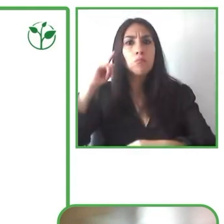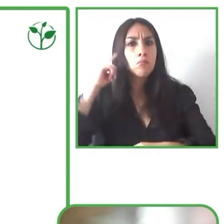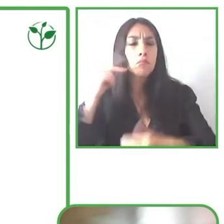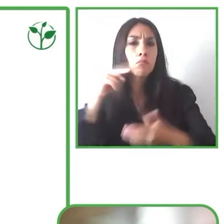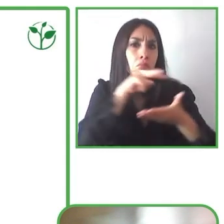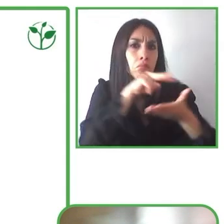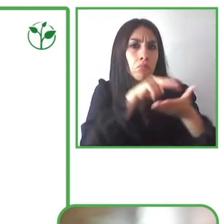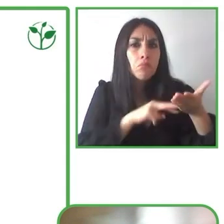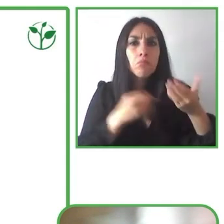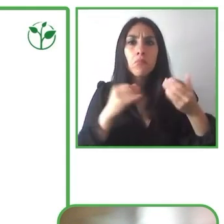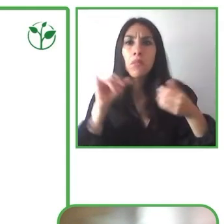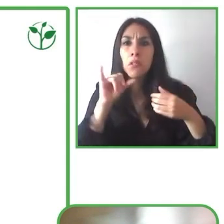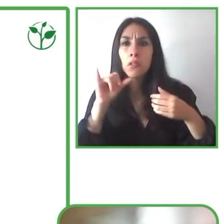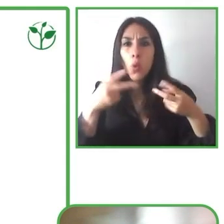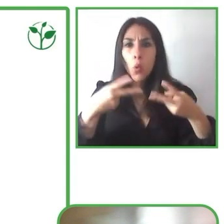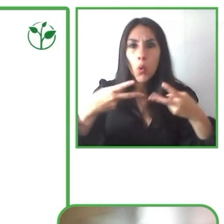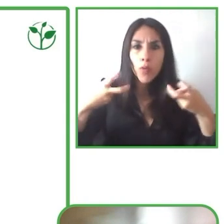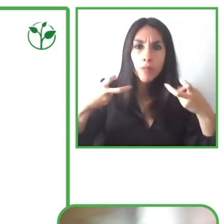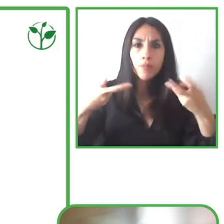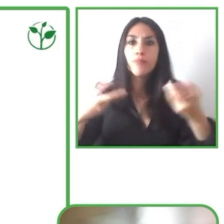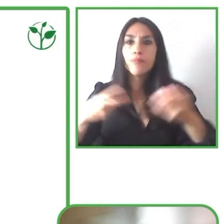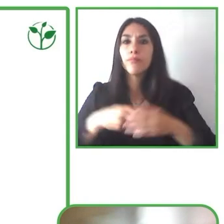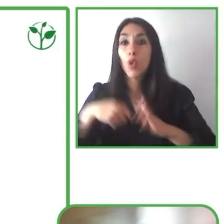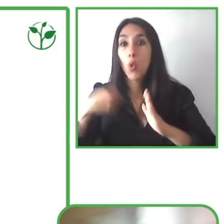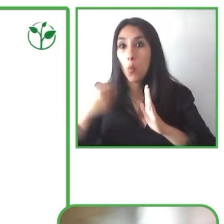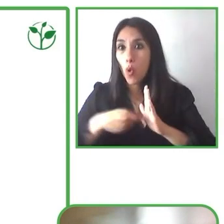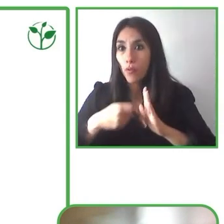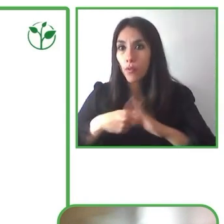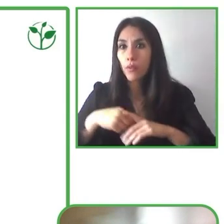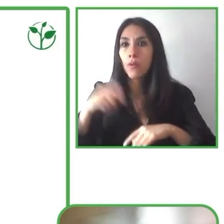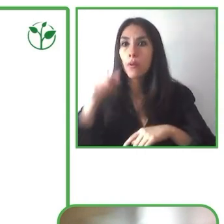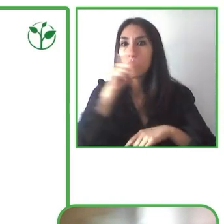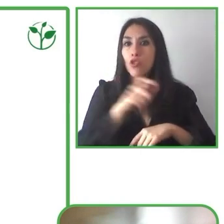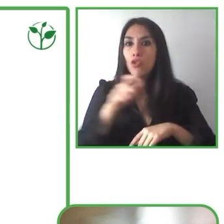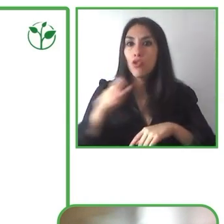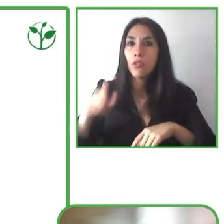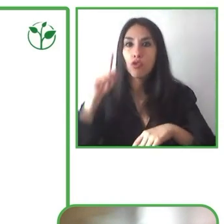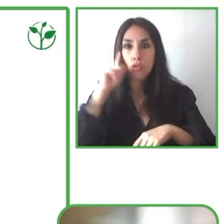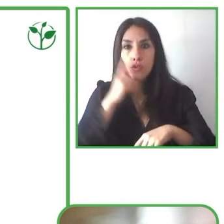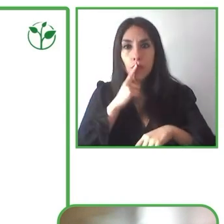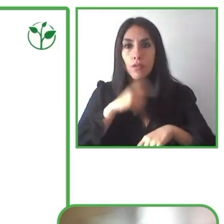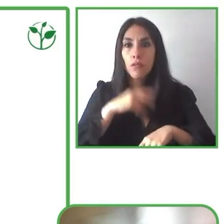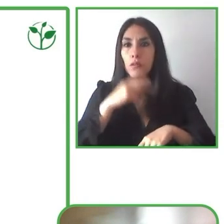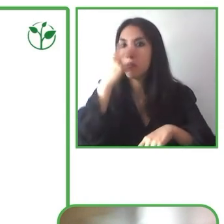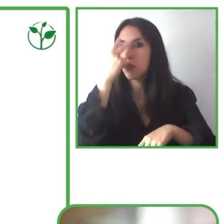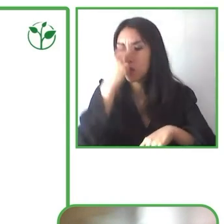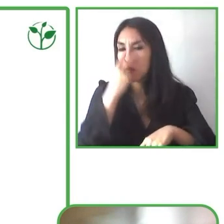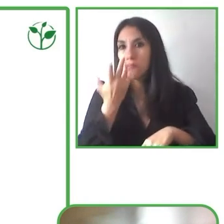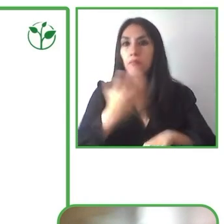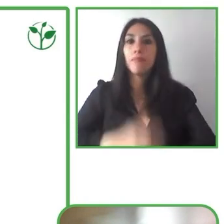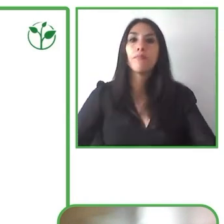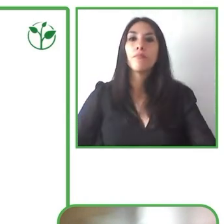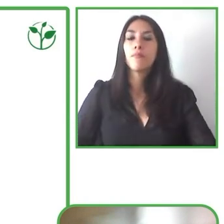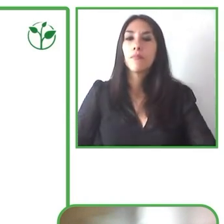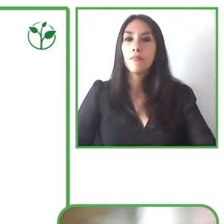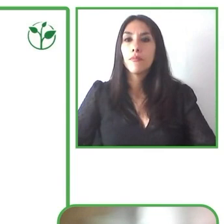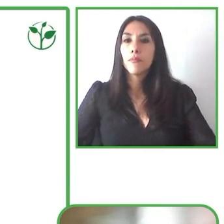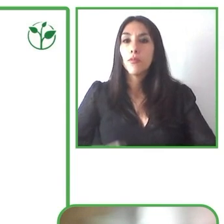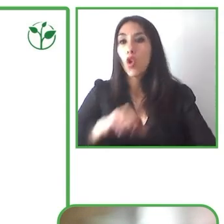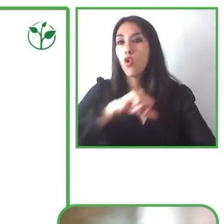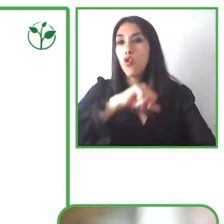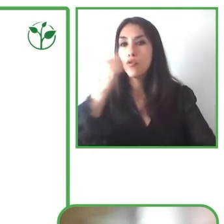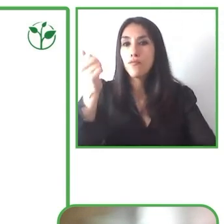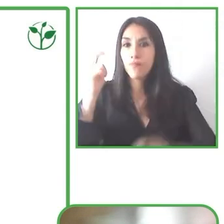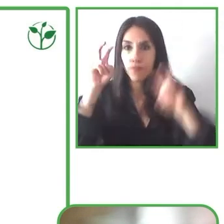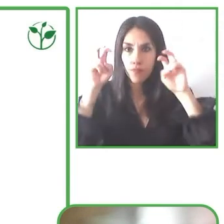por personas sordas y ciegas. En la siguiente diapositiva, pasamos a las actividades paralelas.